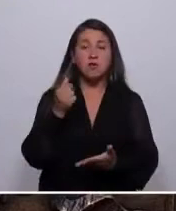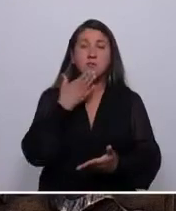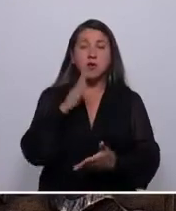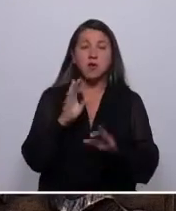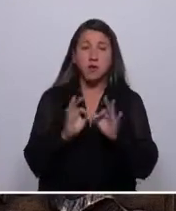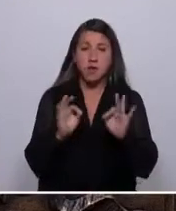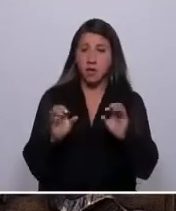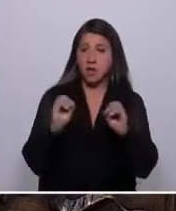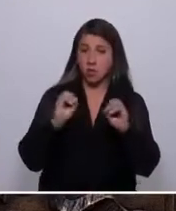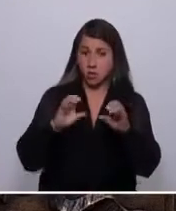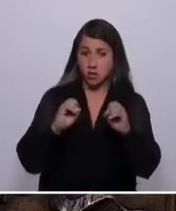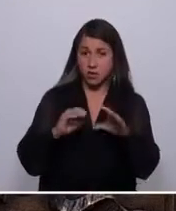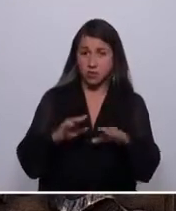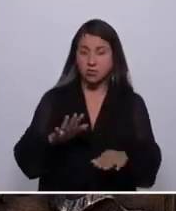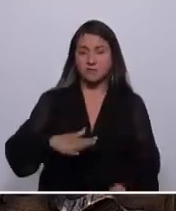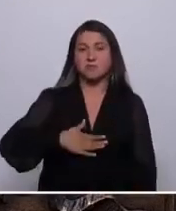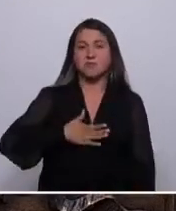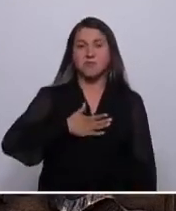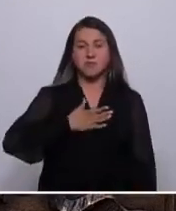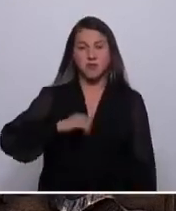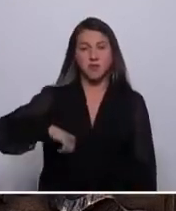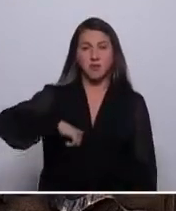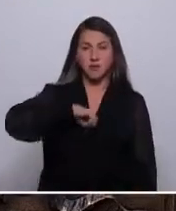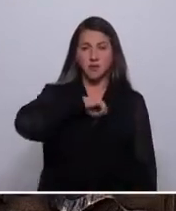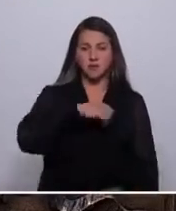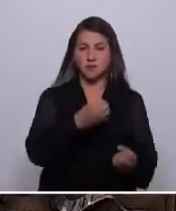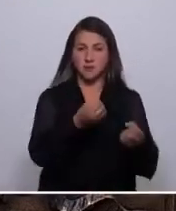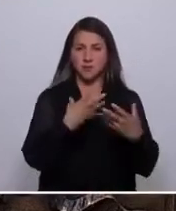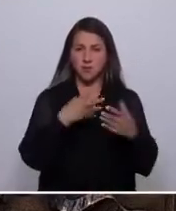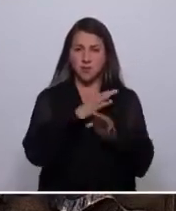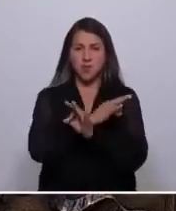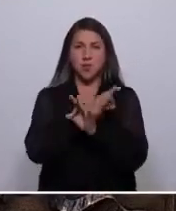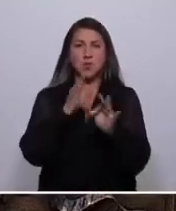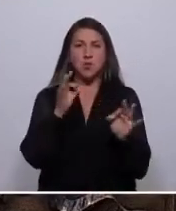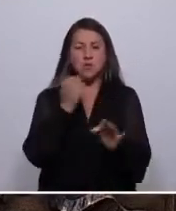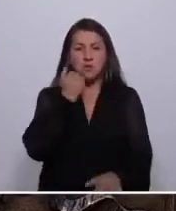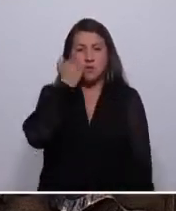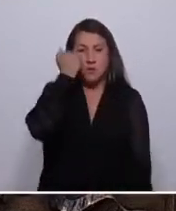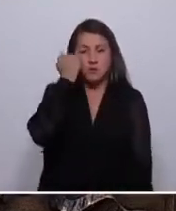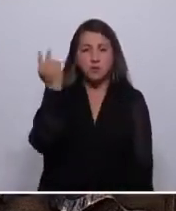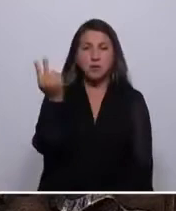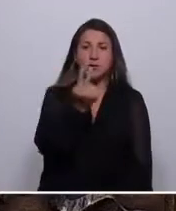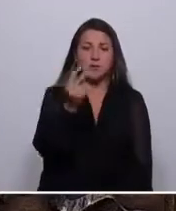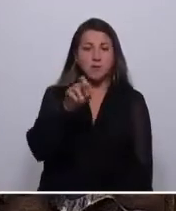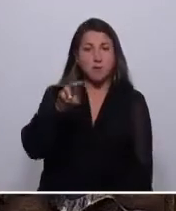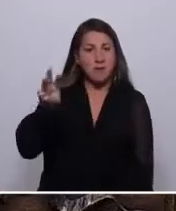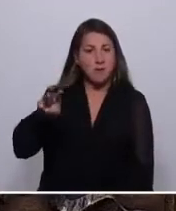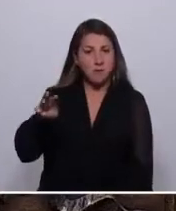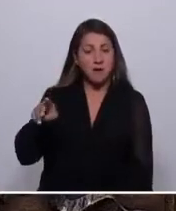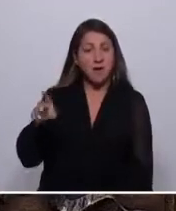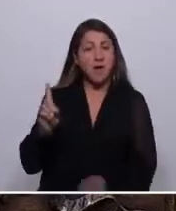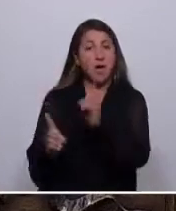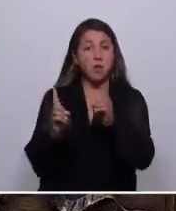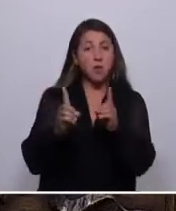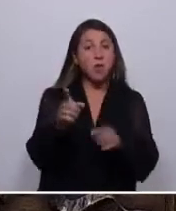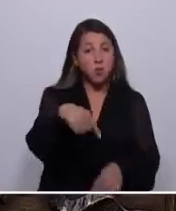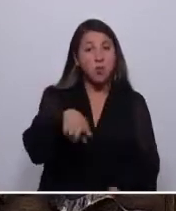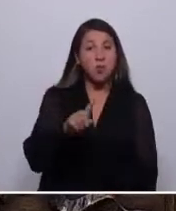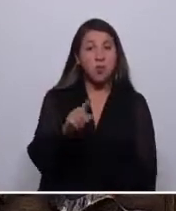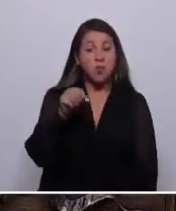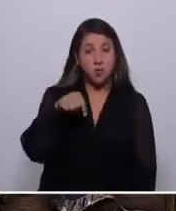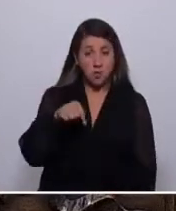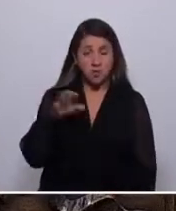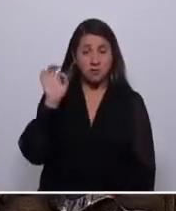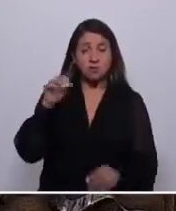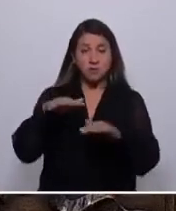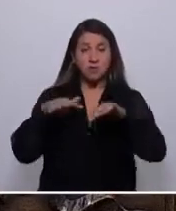y de eso me siento orgulloso. Jamás me voy a avergonzar de ello. Lo que para algunos desde esta tribuna